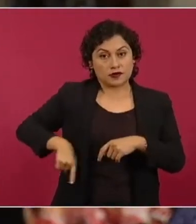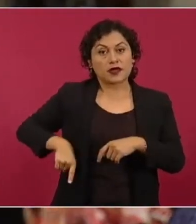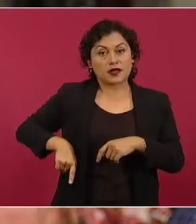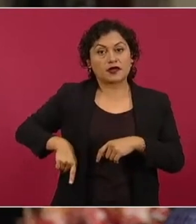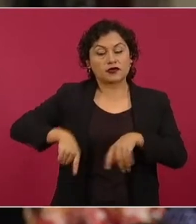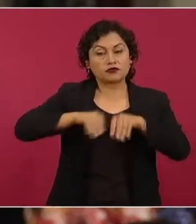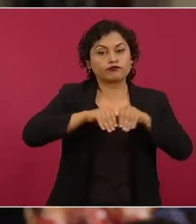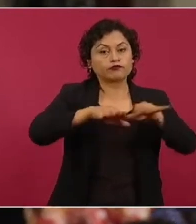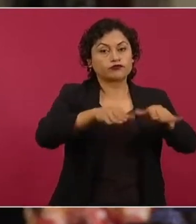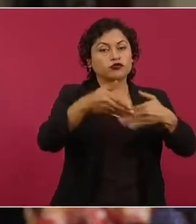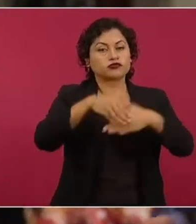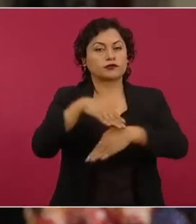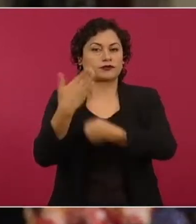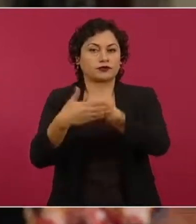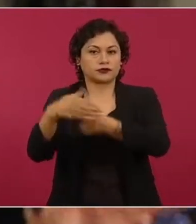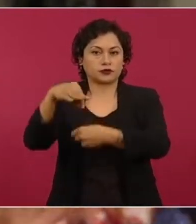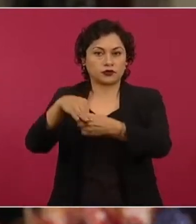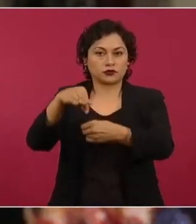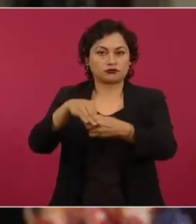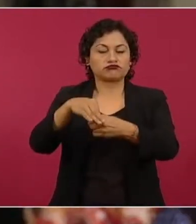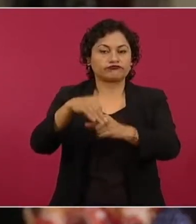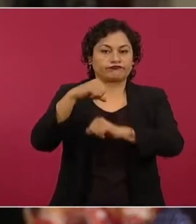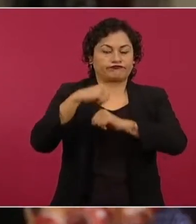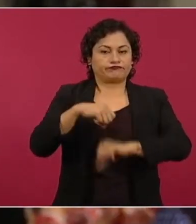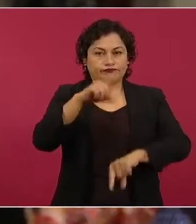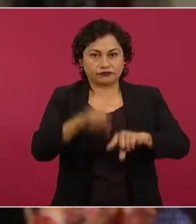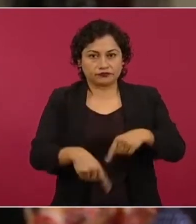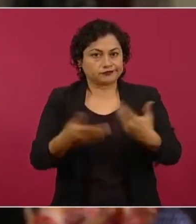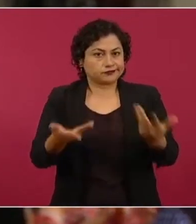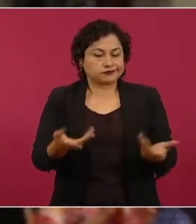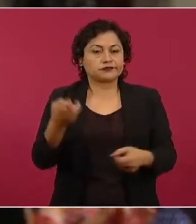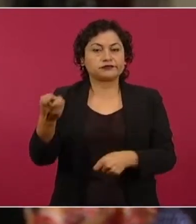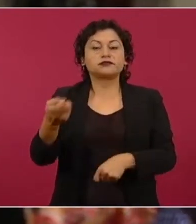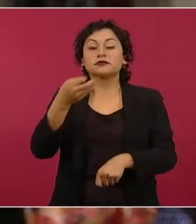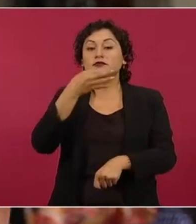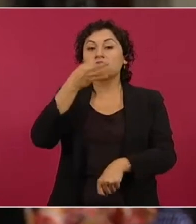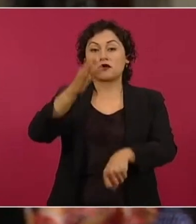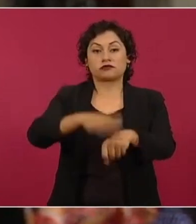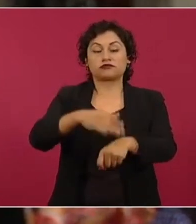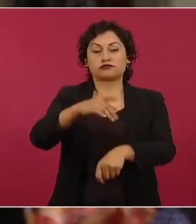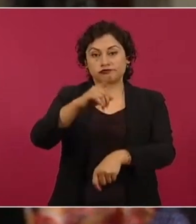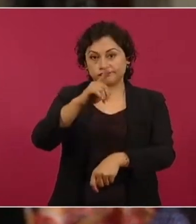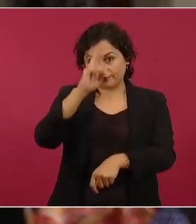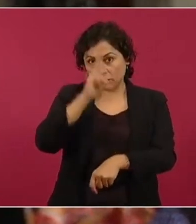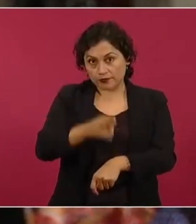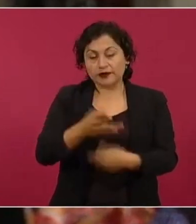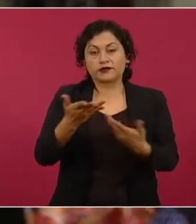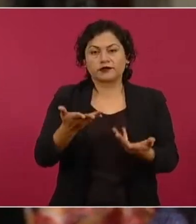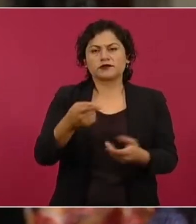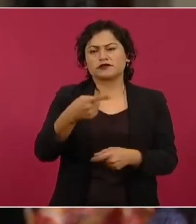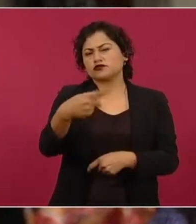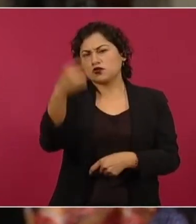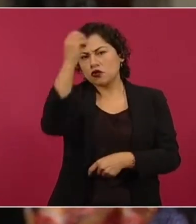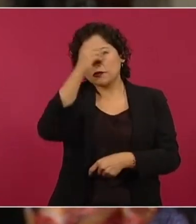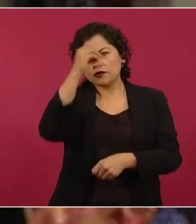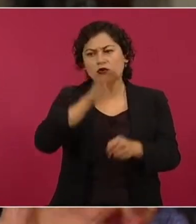ejercicio de la revocación de mandato. A dos días de que se haga este ejercicio democrático, Presidente, ¿cuál sería su opinión al respecto del fallo